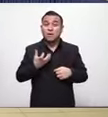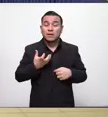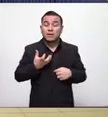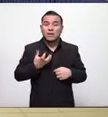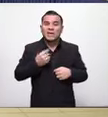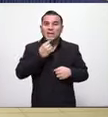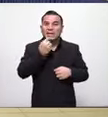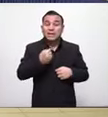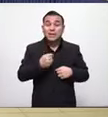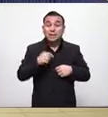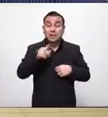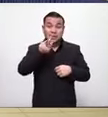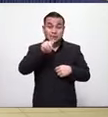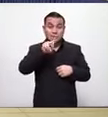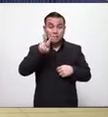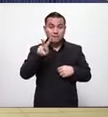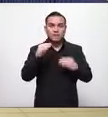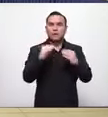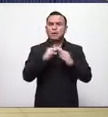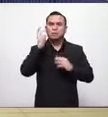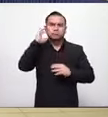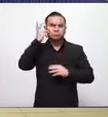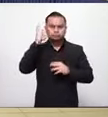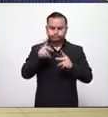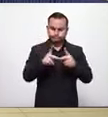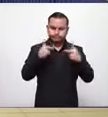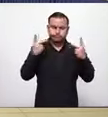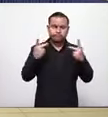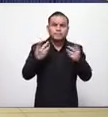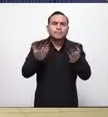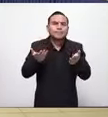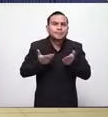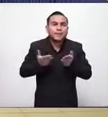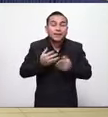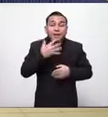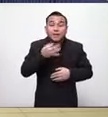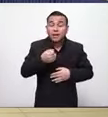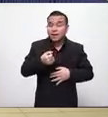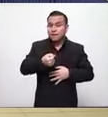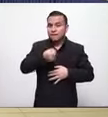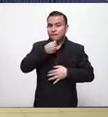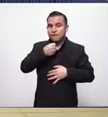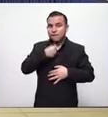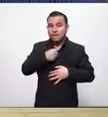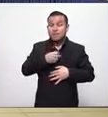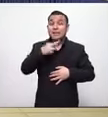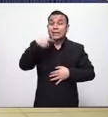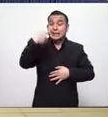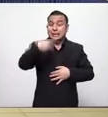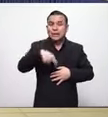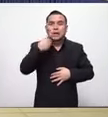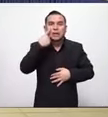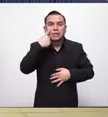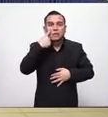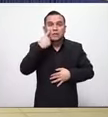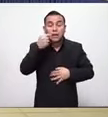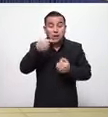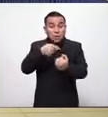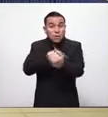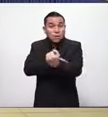periodistas de todos estos mensajes de los informes de lo que pasa realmente en los centros hospitalarios